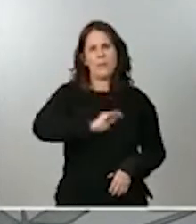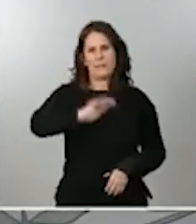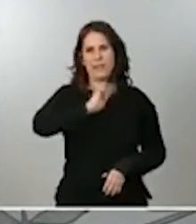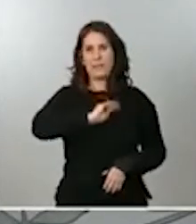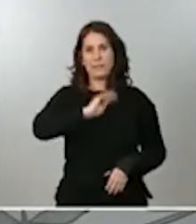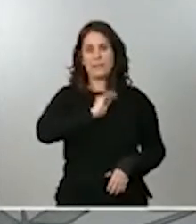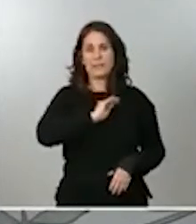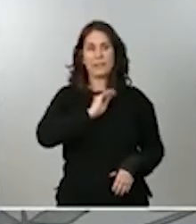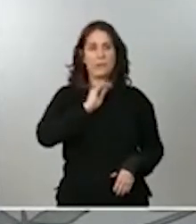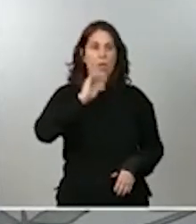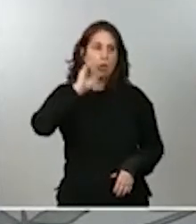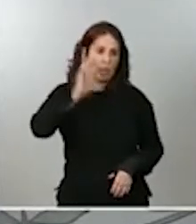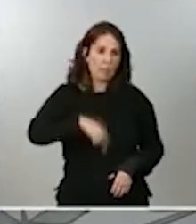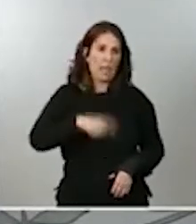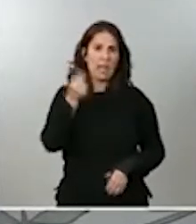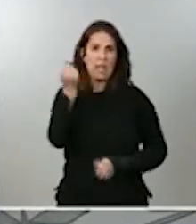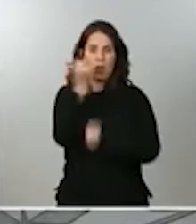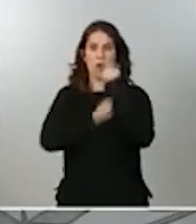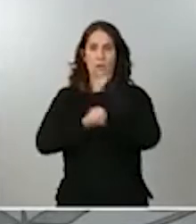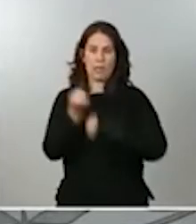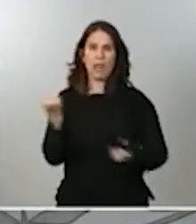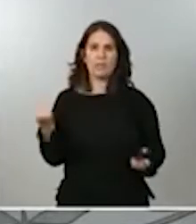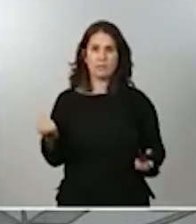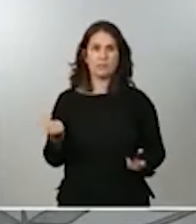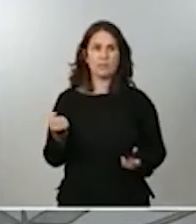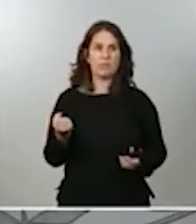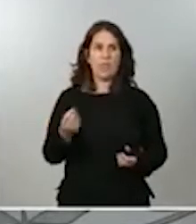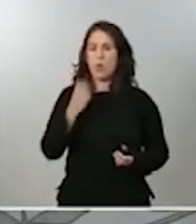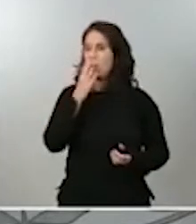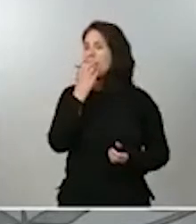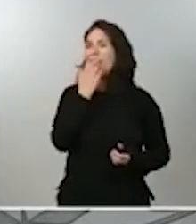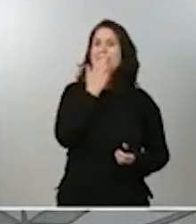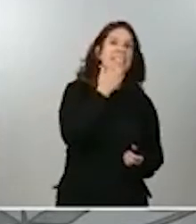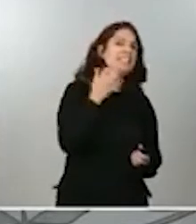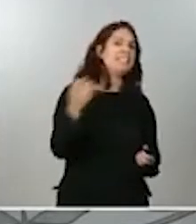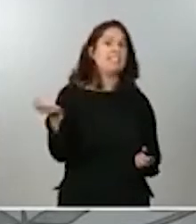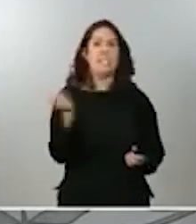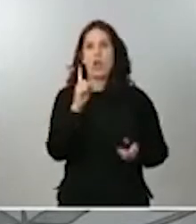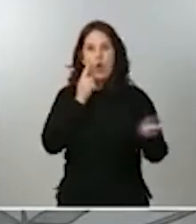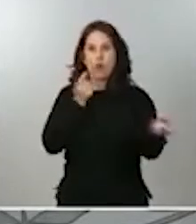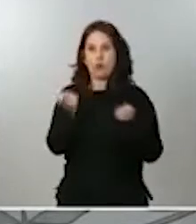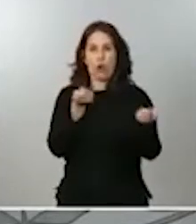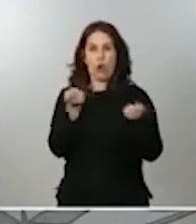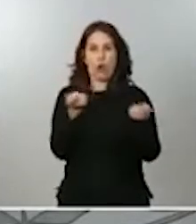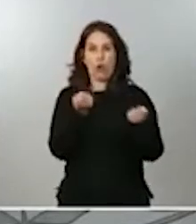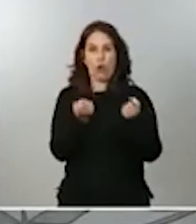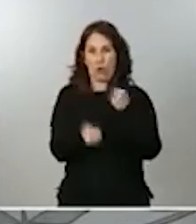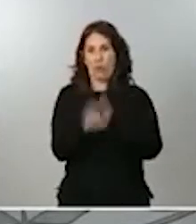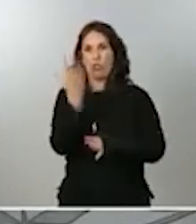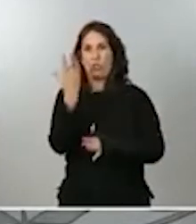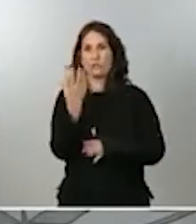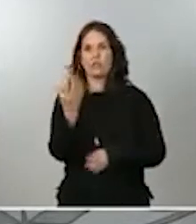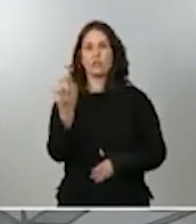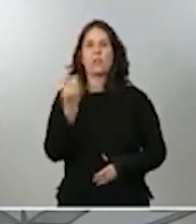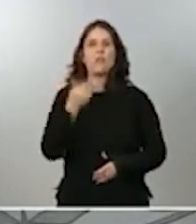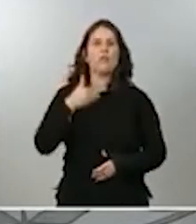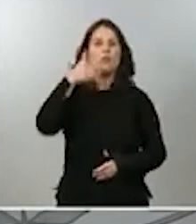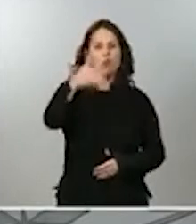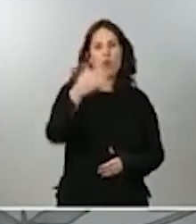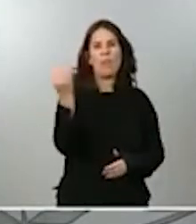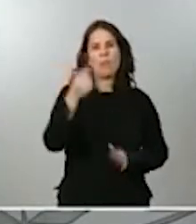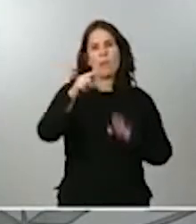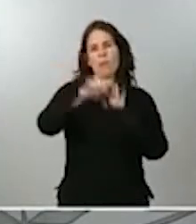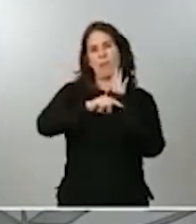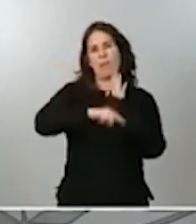materia económica. Insisto, porque si no se controlan a tiempo los rebrotes, se tendrían que adoptar en el futuro medidas mucho más